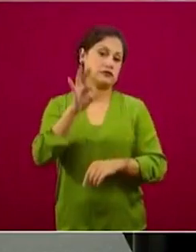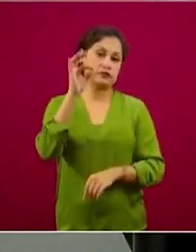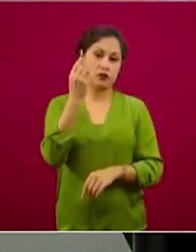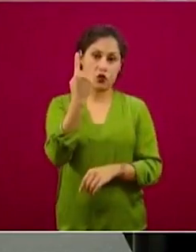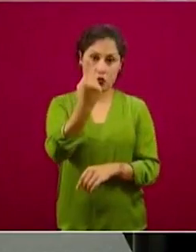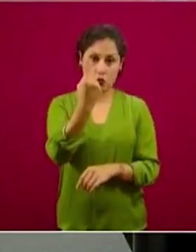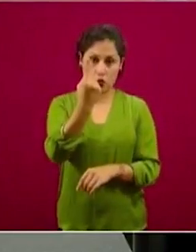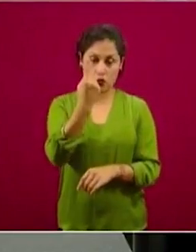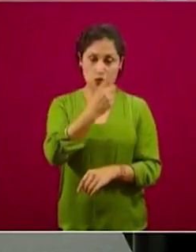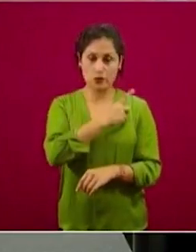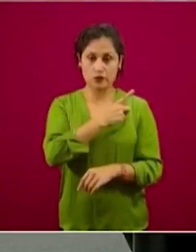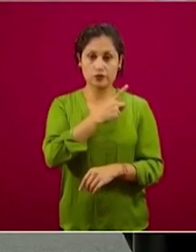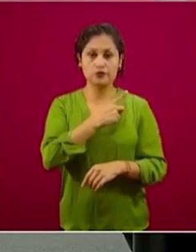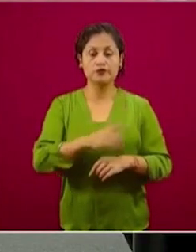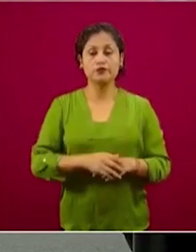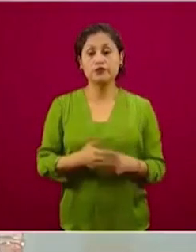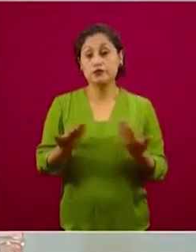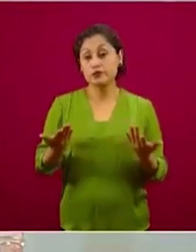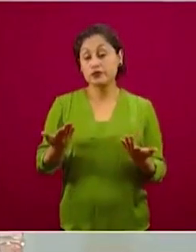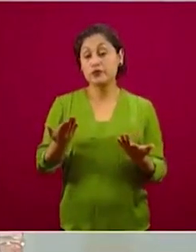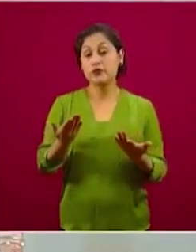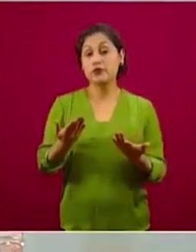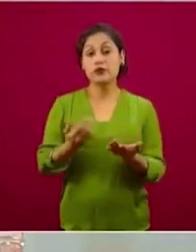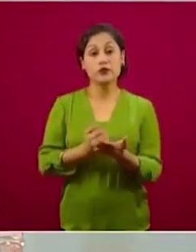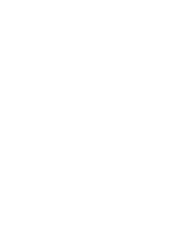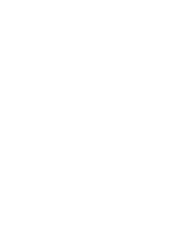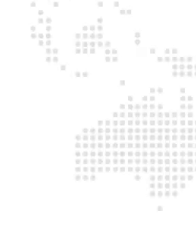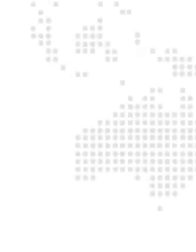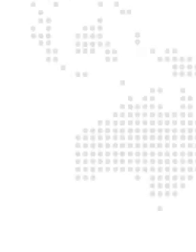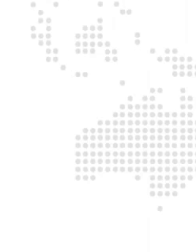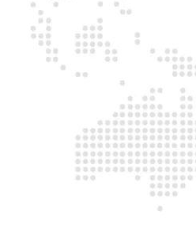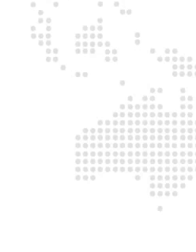crédito solidario o el crédito a la palabra.